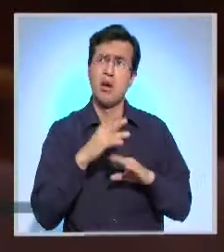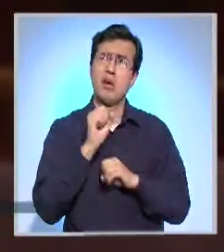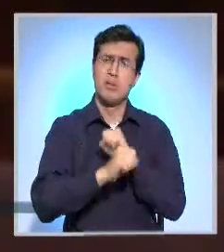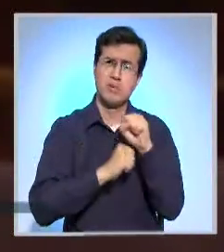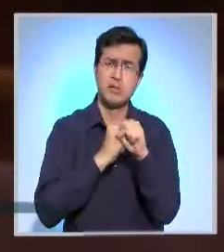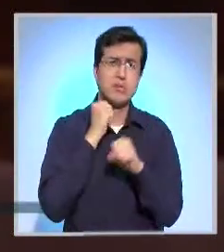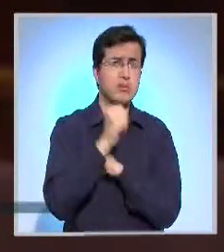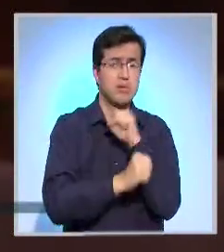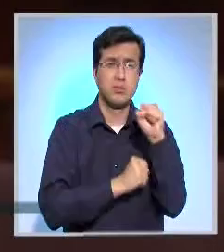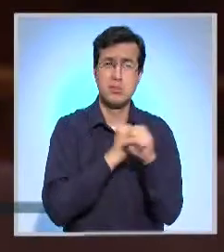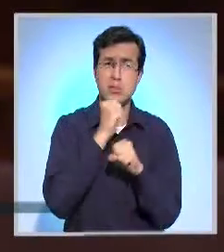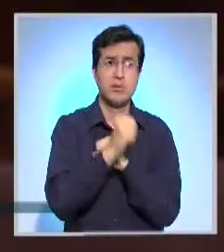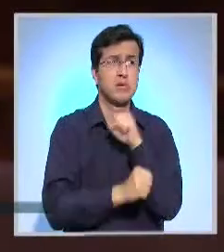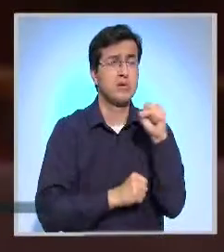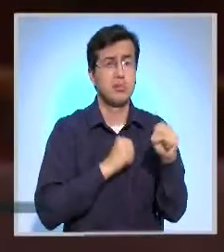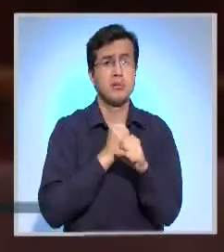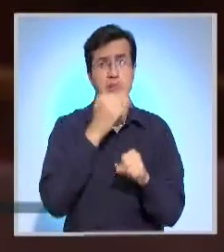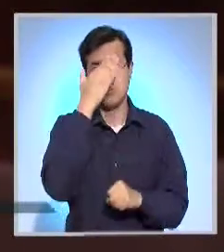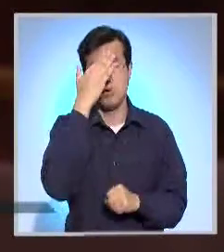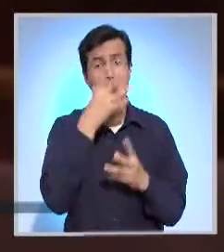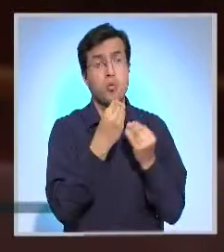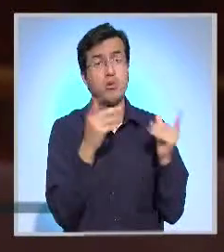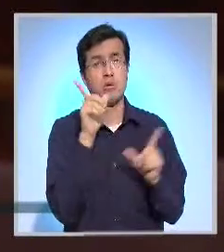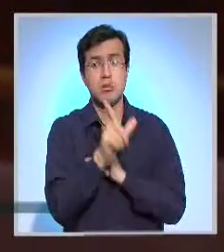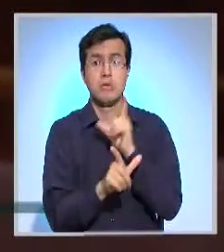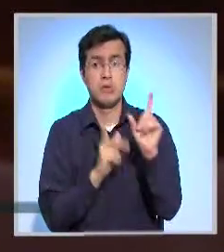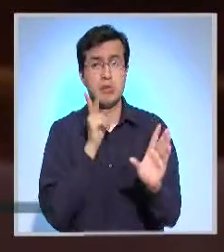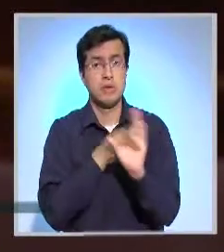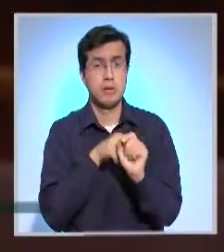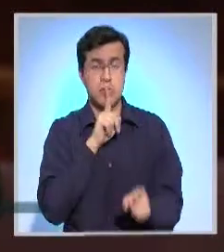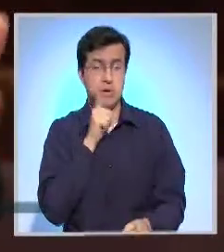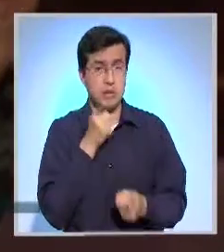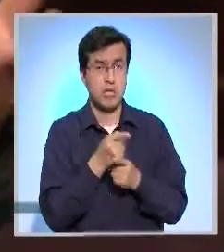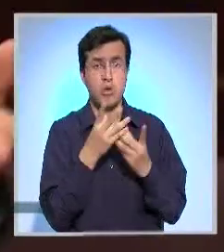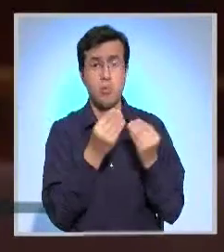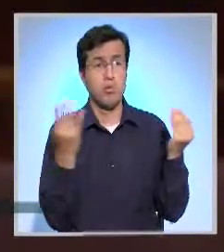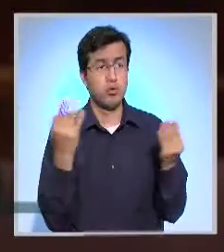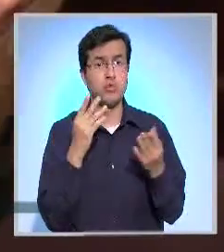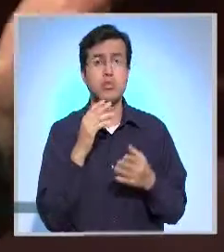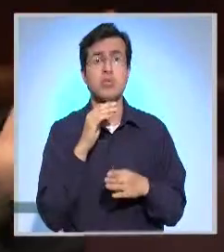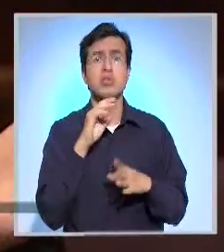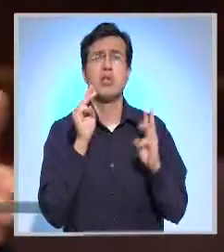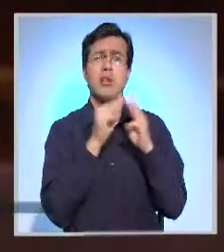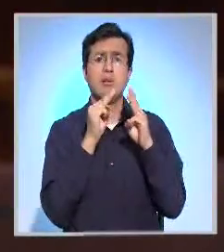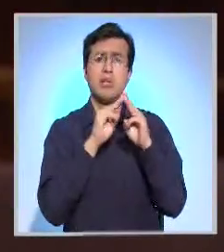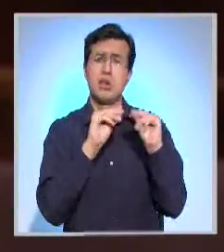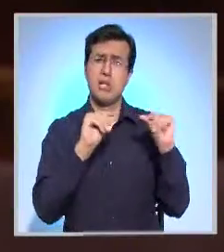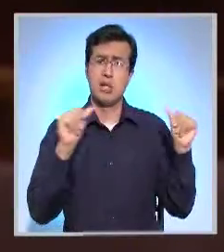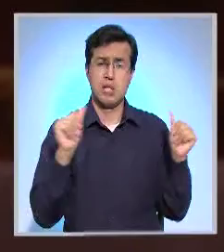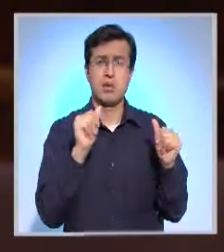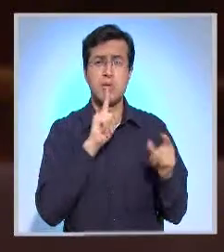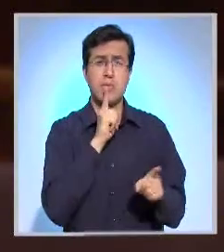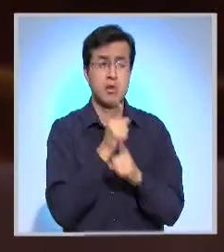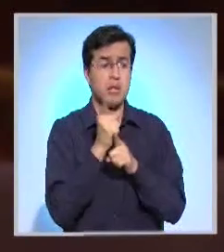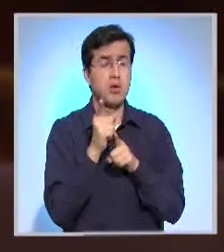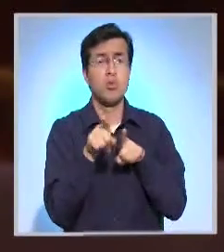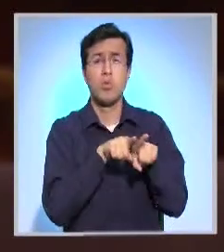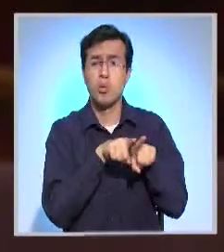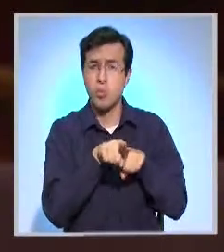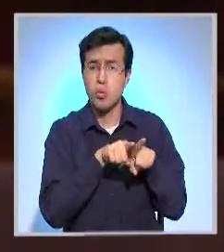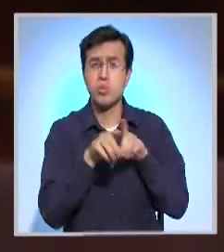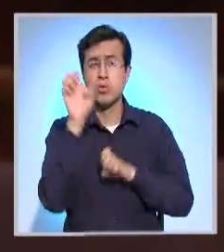años y sabemos que son, mucha gente participa, sabemos que muchos eventos de calidad son concursos que son evaluados por